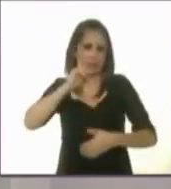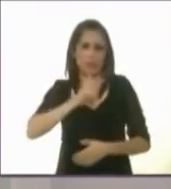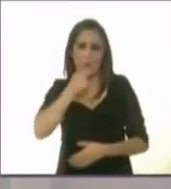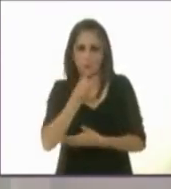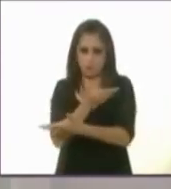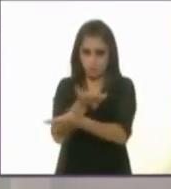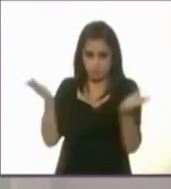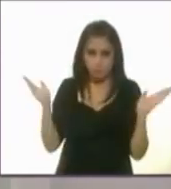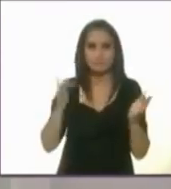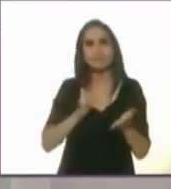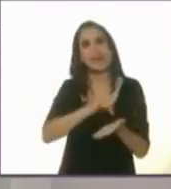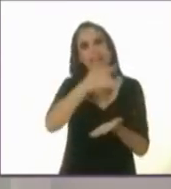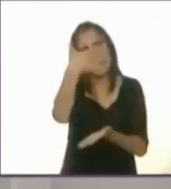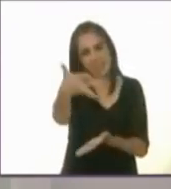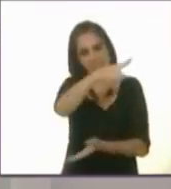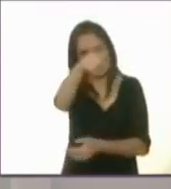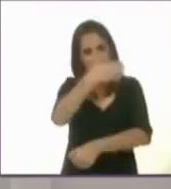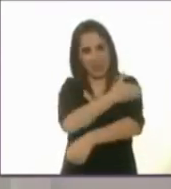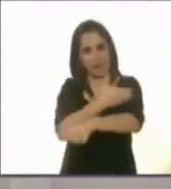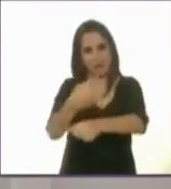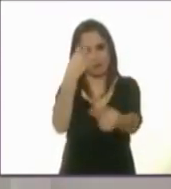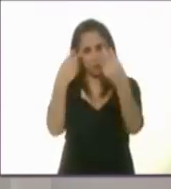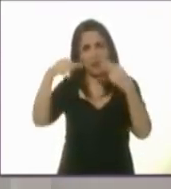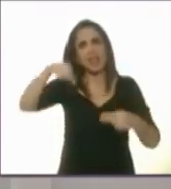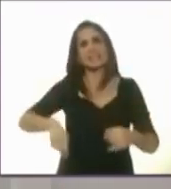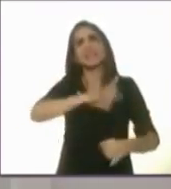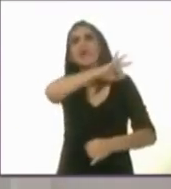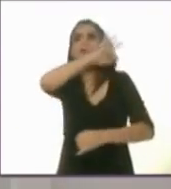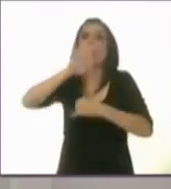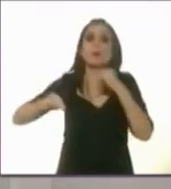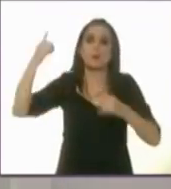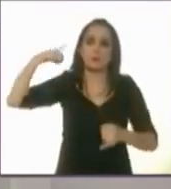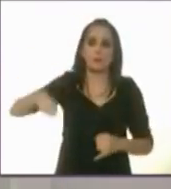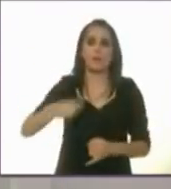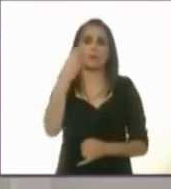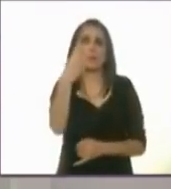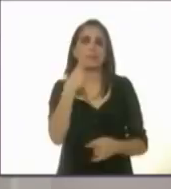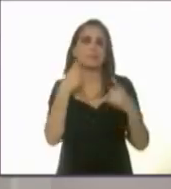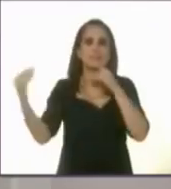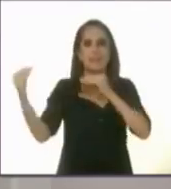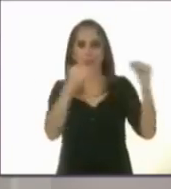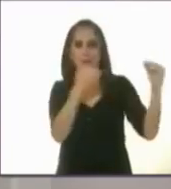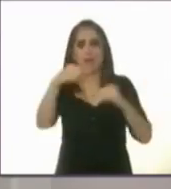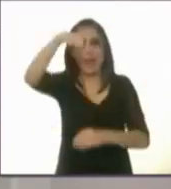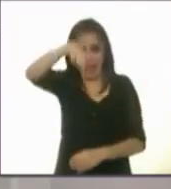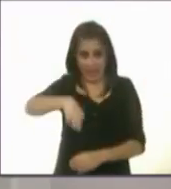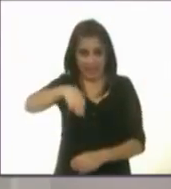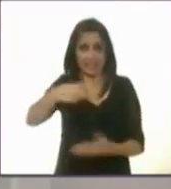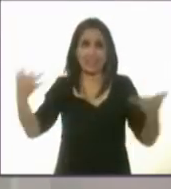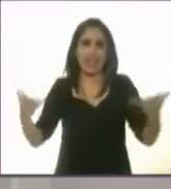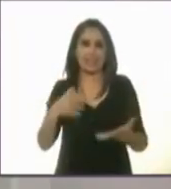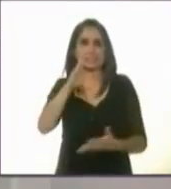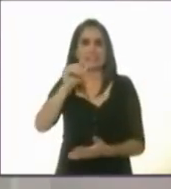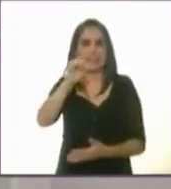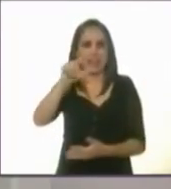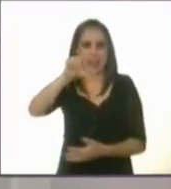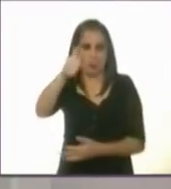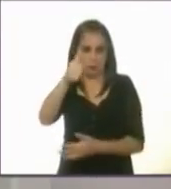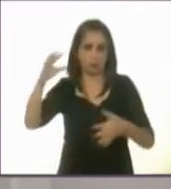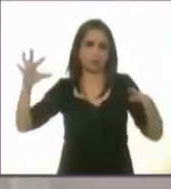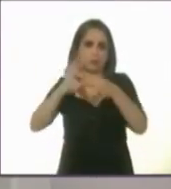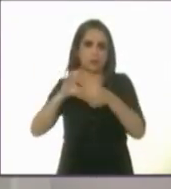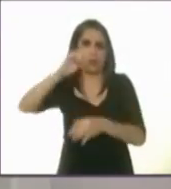agradecemos que nos hayan acompañado en este último de los tres debates que se realizaron en las instalaciones del canal 11 del